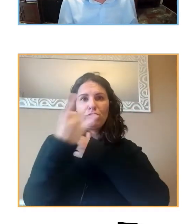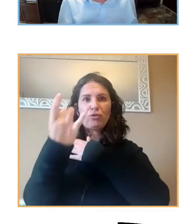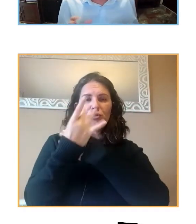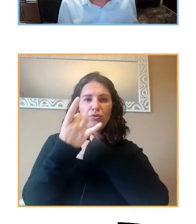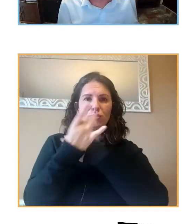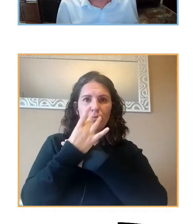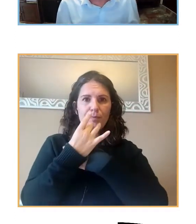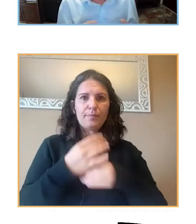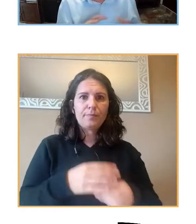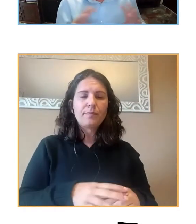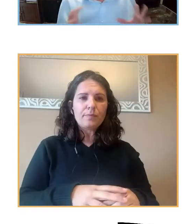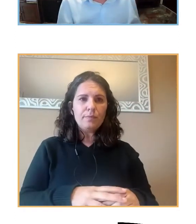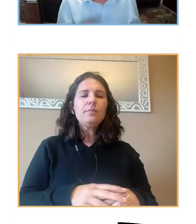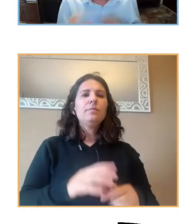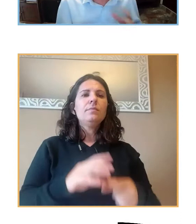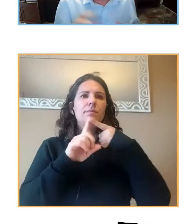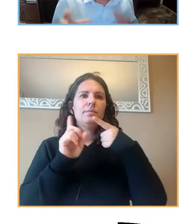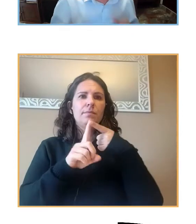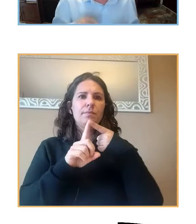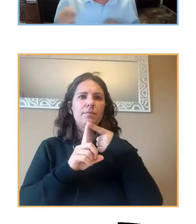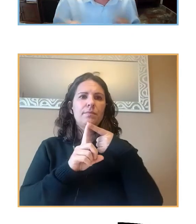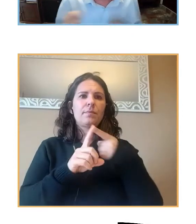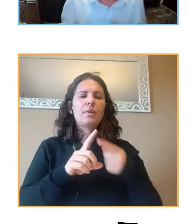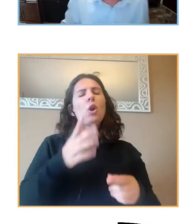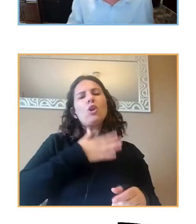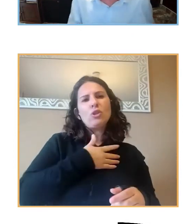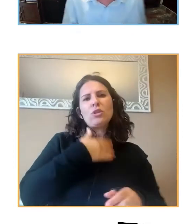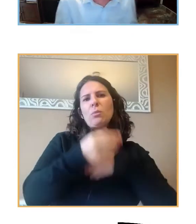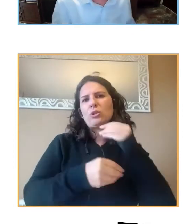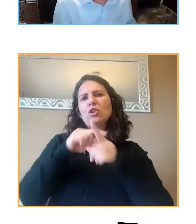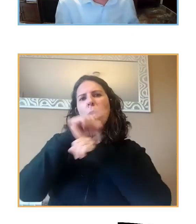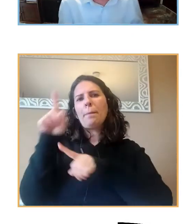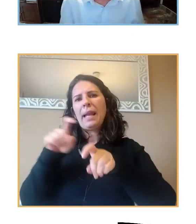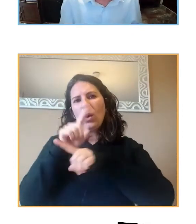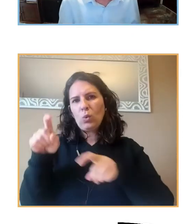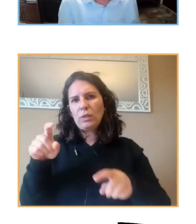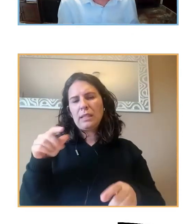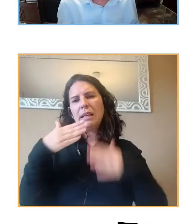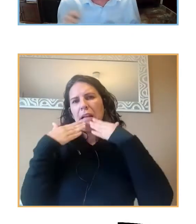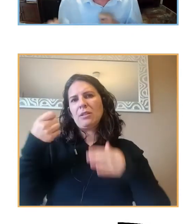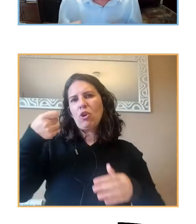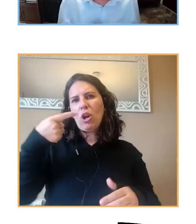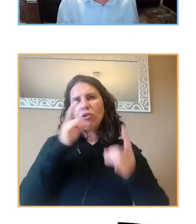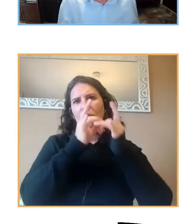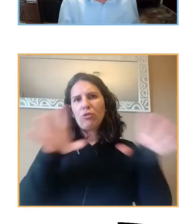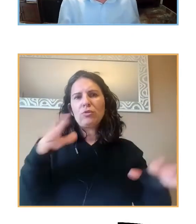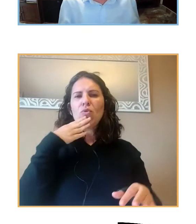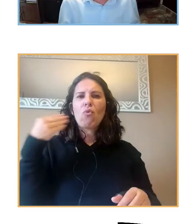En primer lugar, también hemos hecho unas preguntas a través de nuestros correos electrónicos a los jóvenes